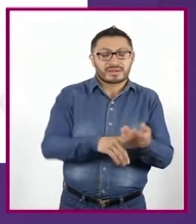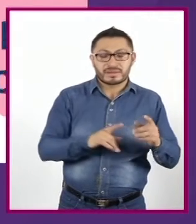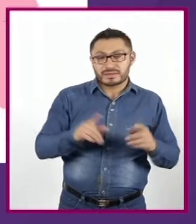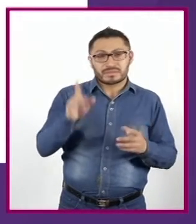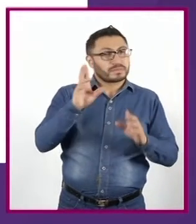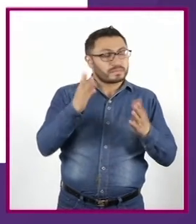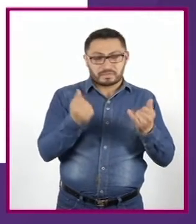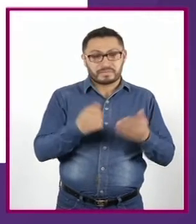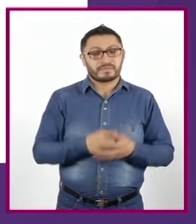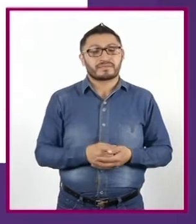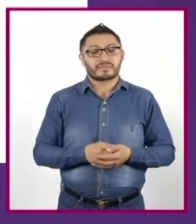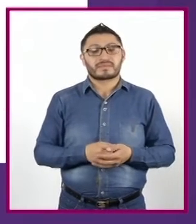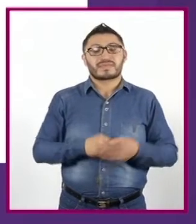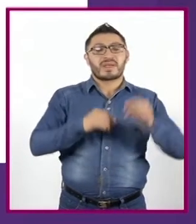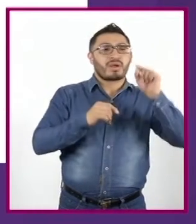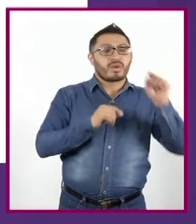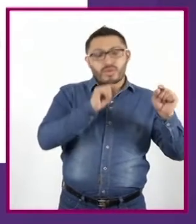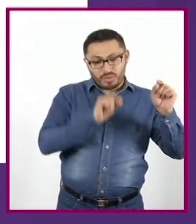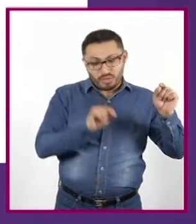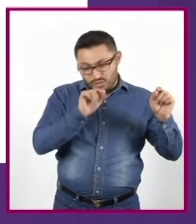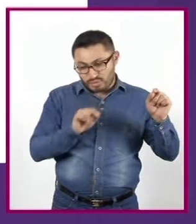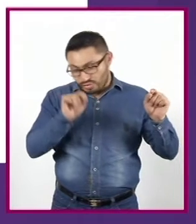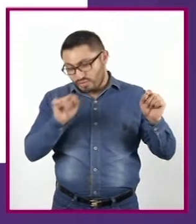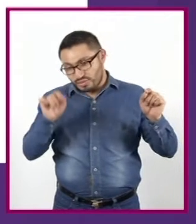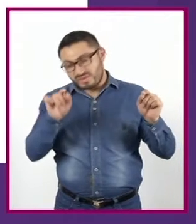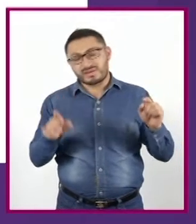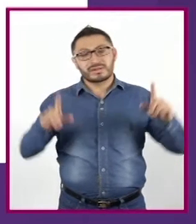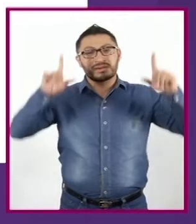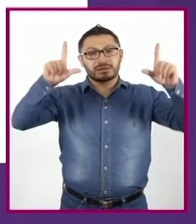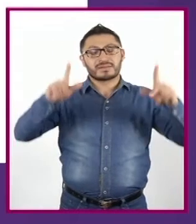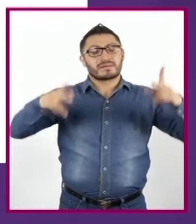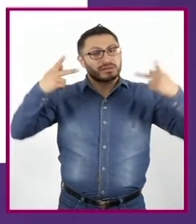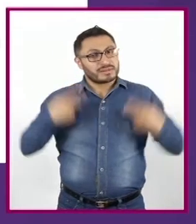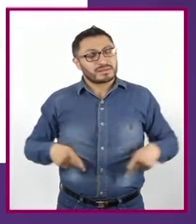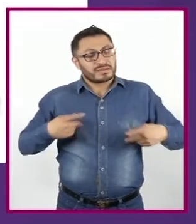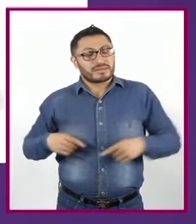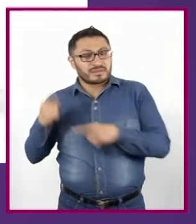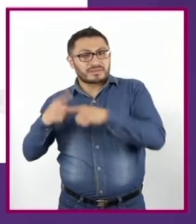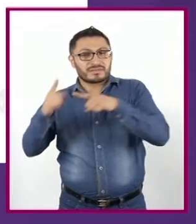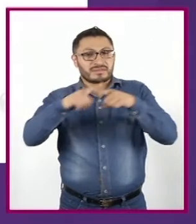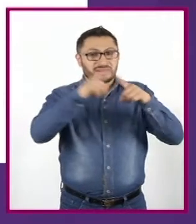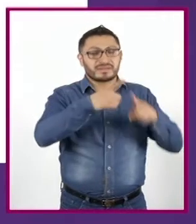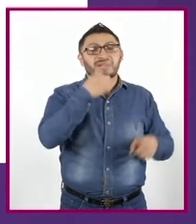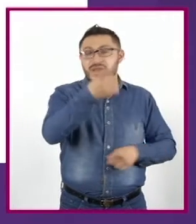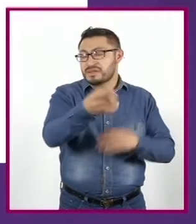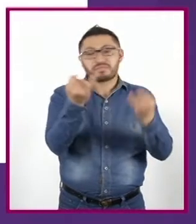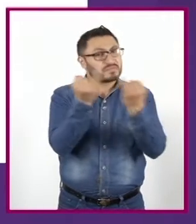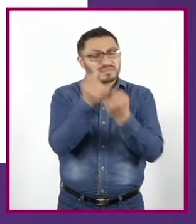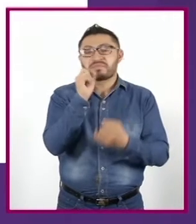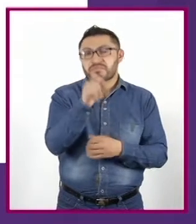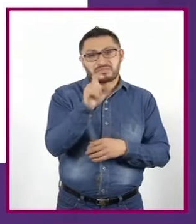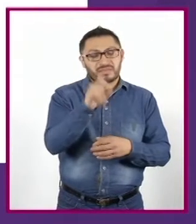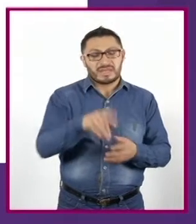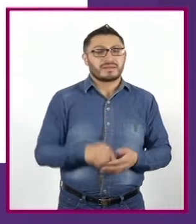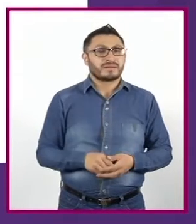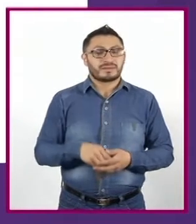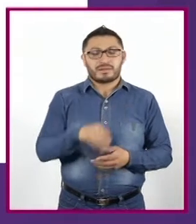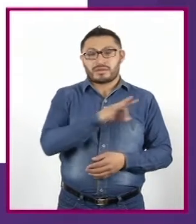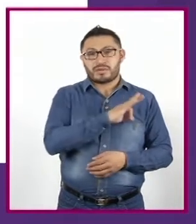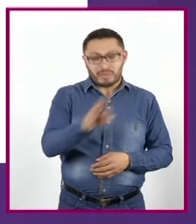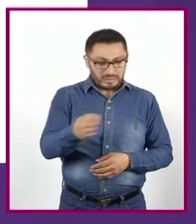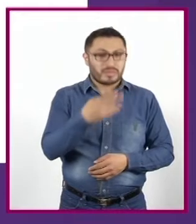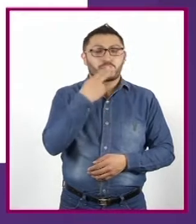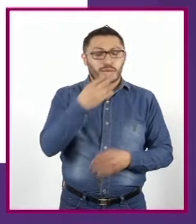Globo con varios rabillos Texto hablado por varios personajes También puedes usar